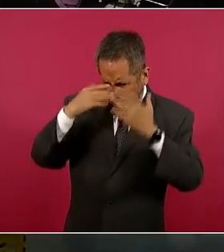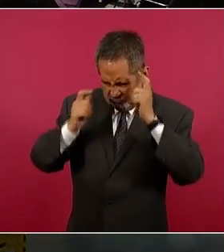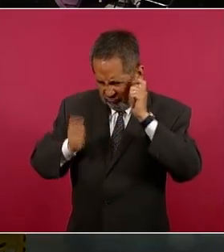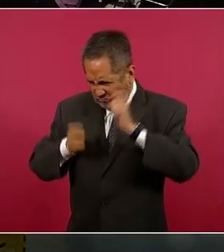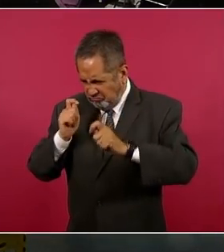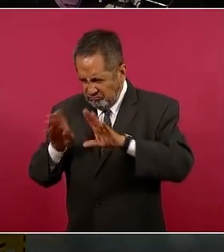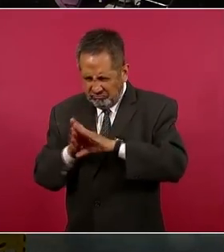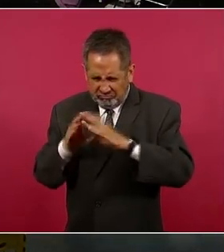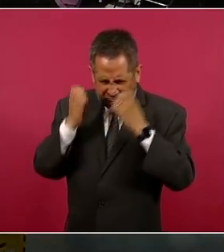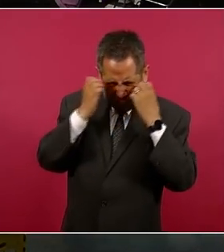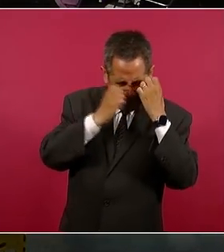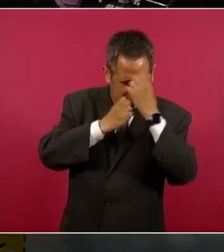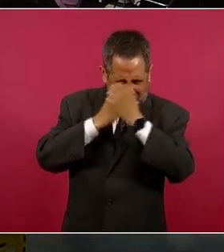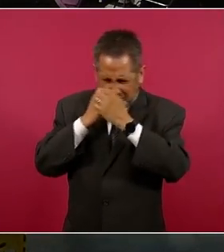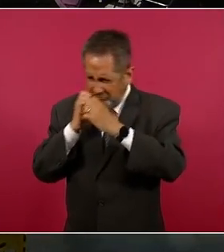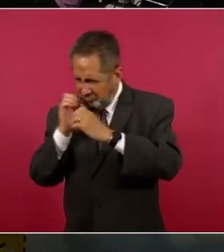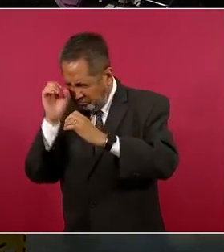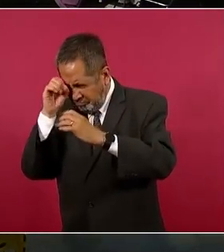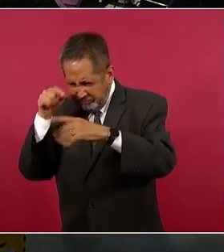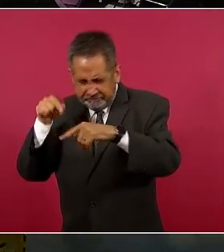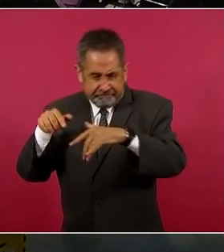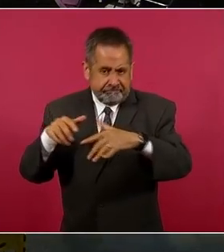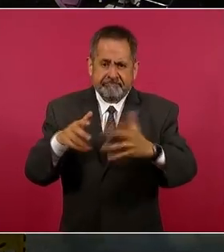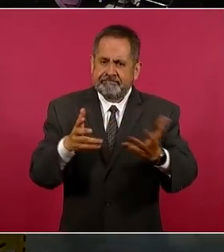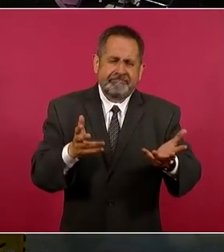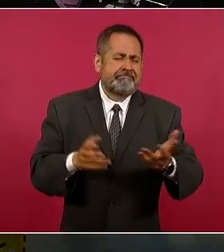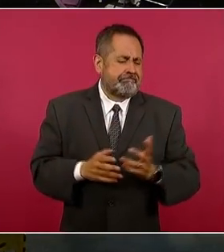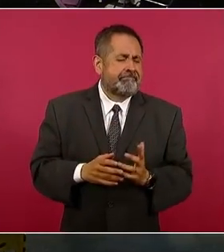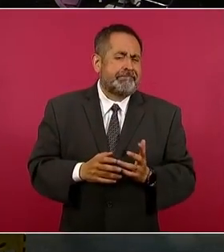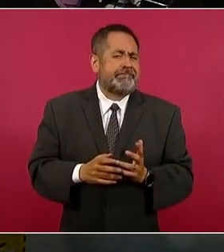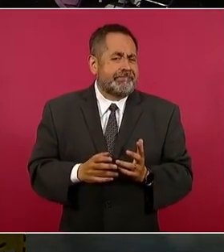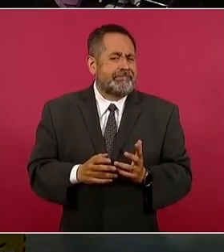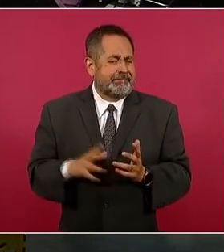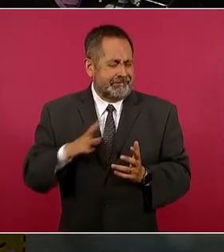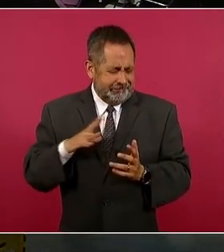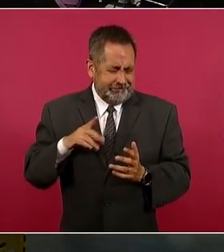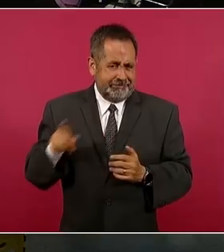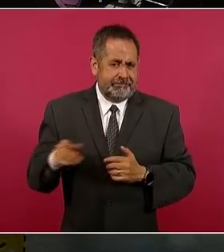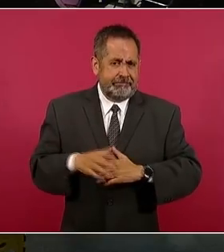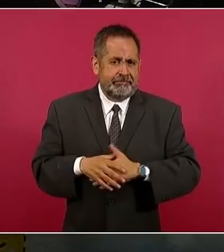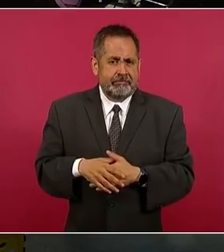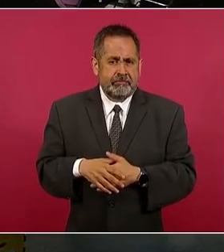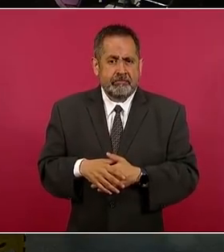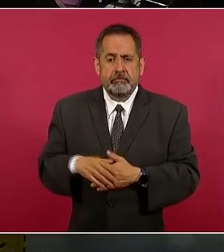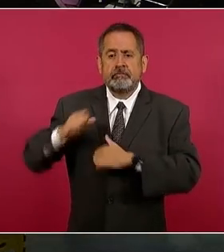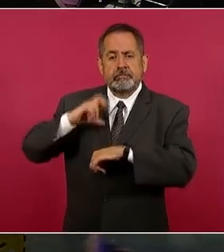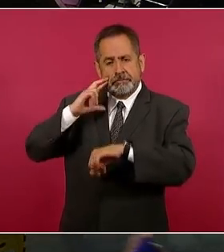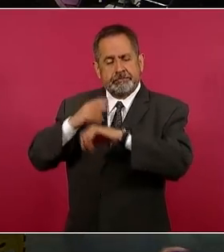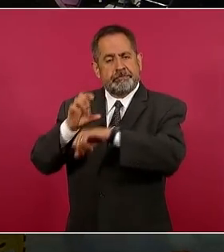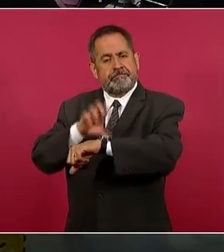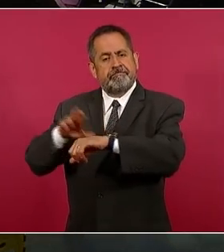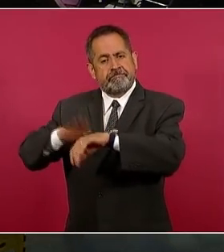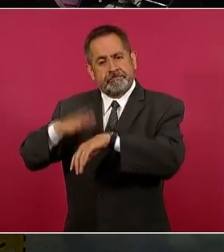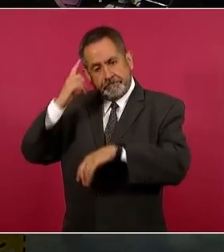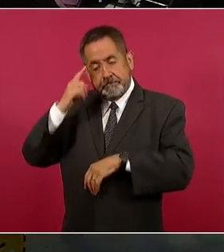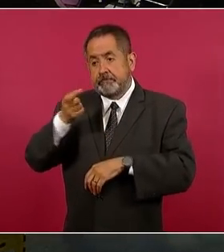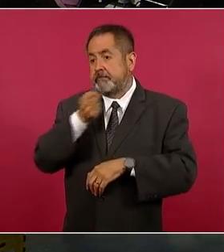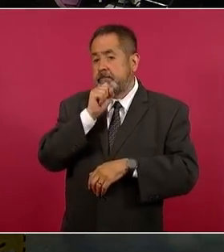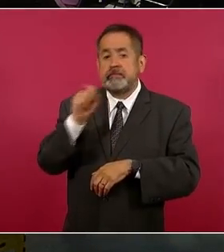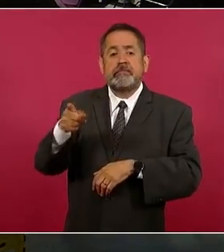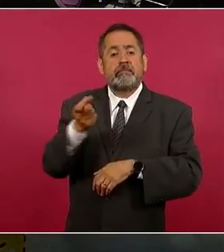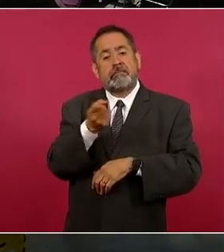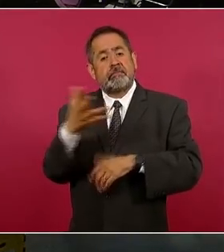especialistas, no sólo los coordinadores del proyecto, las empresas